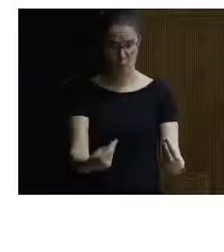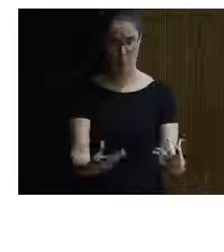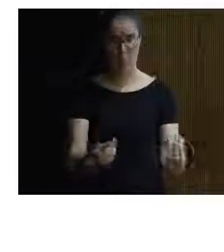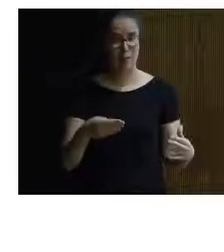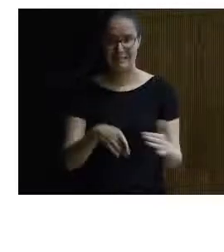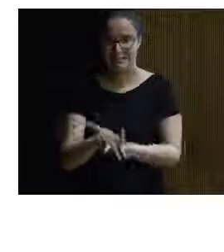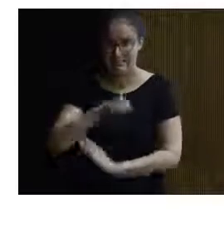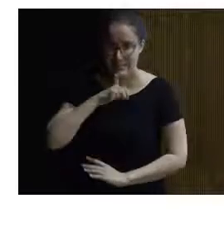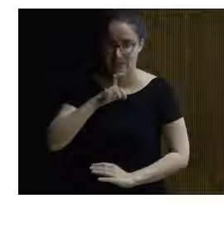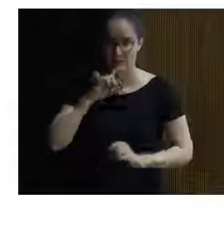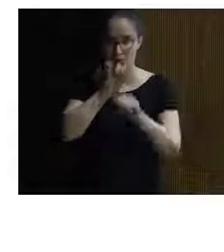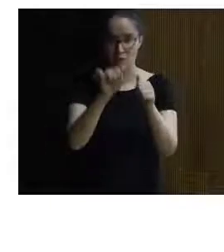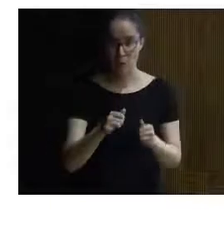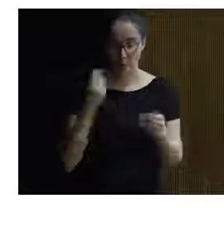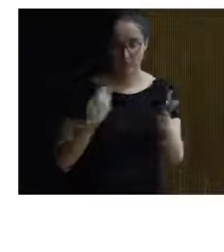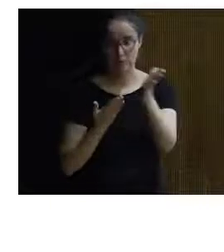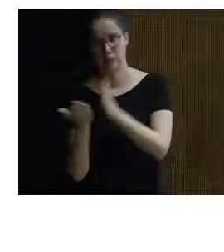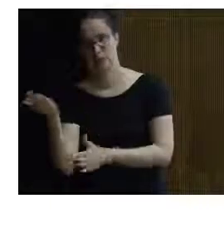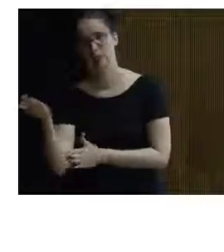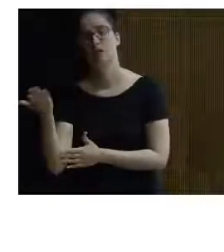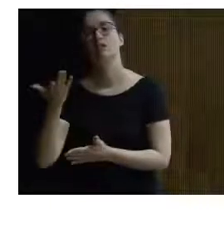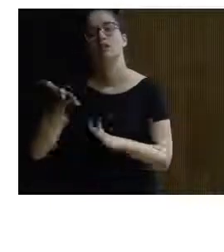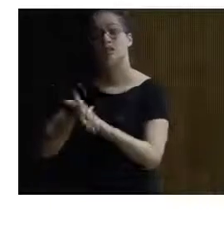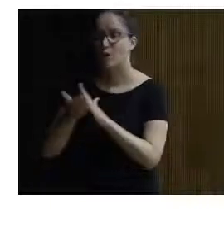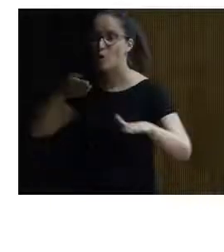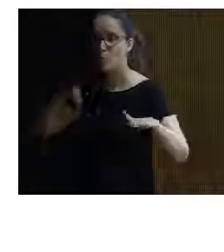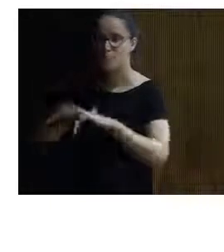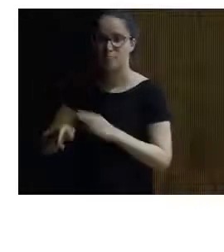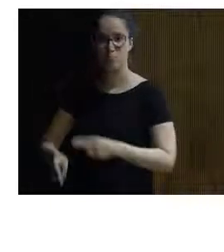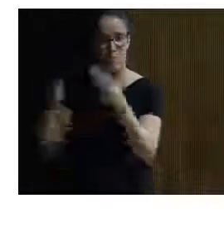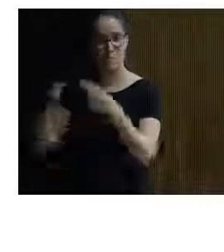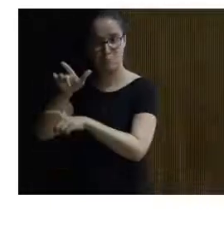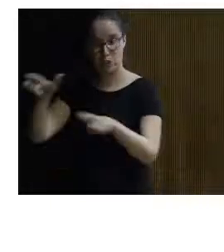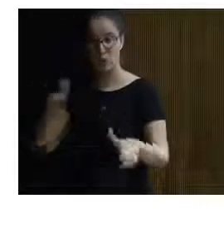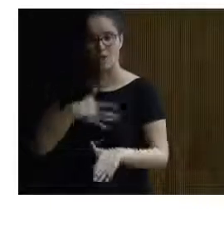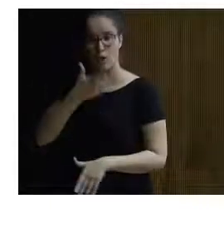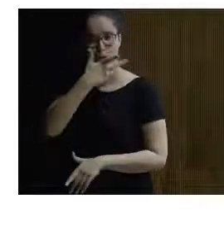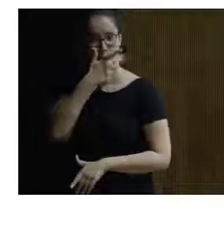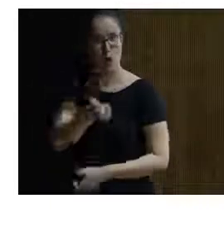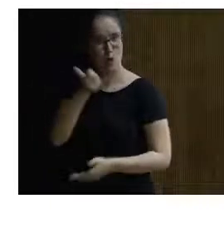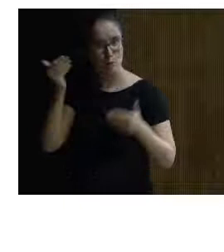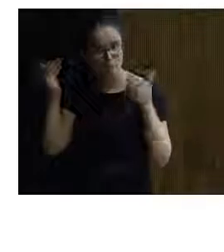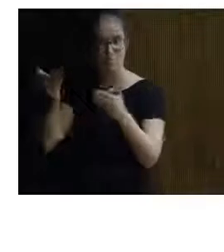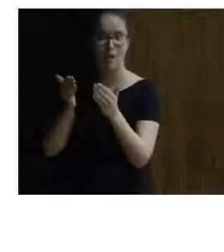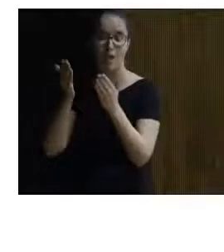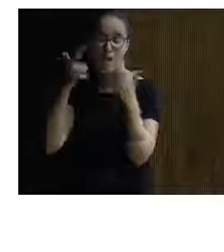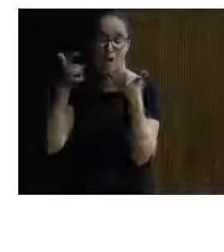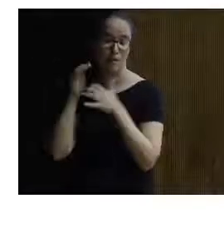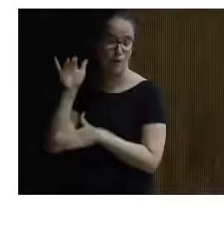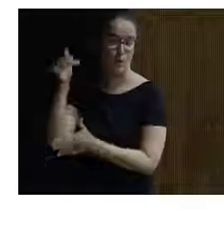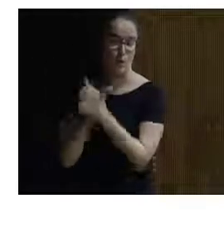difícil de acceder de esta manera como digo lo hacemos llegar un poco a todas aquellas personas que quieran conocer un poco el arte rupestre